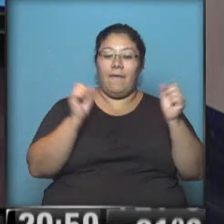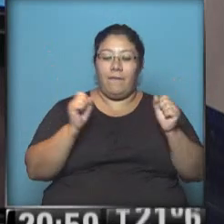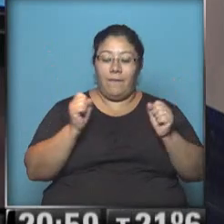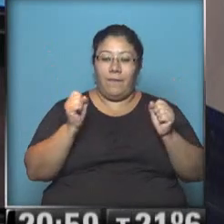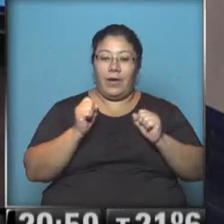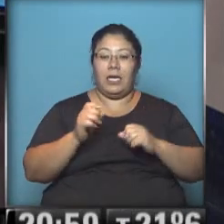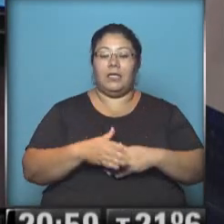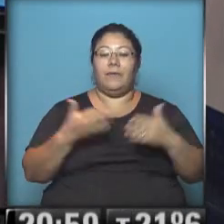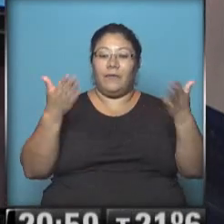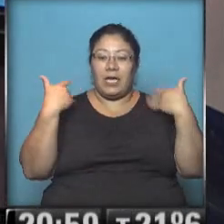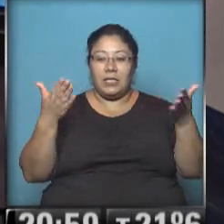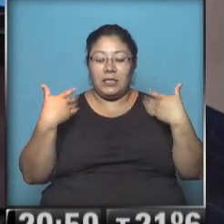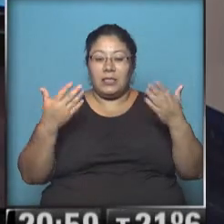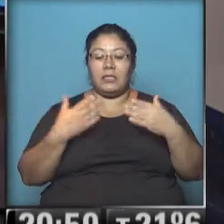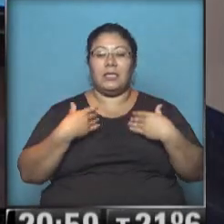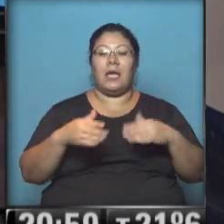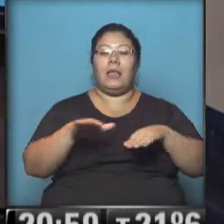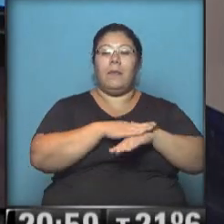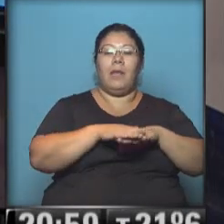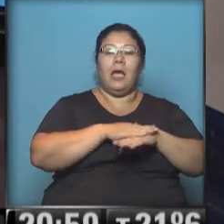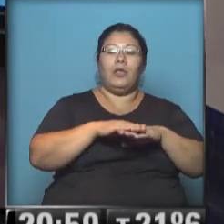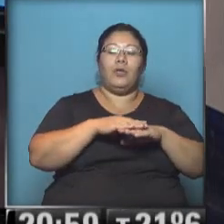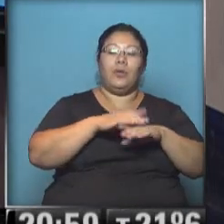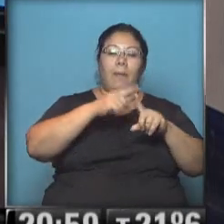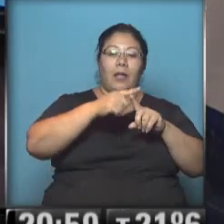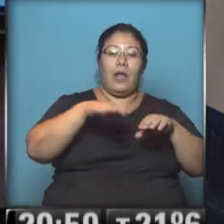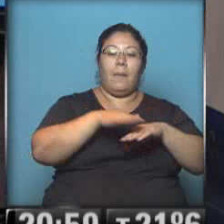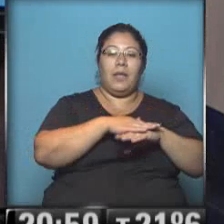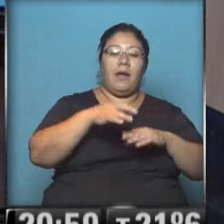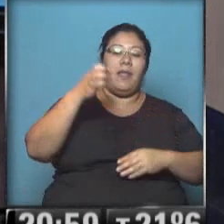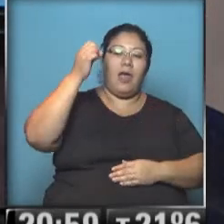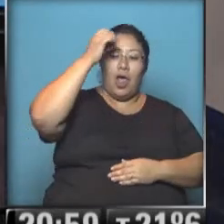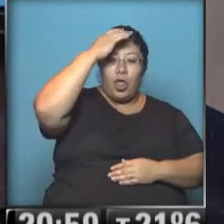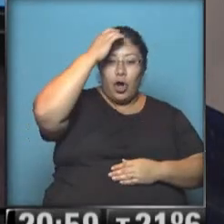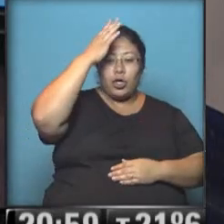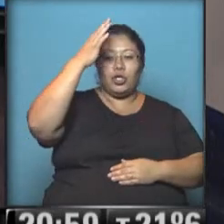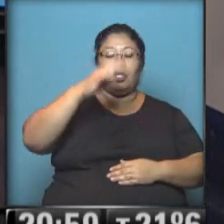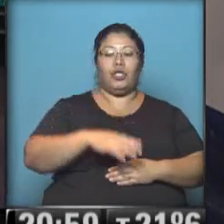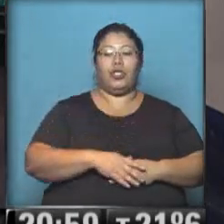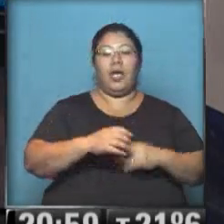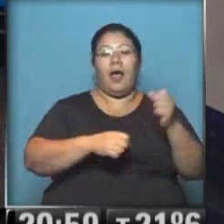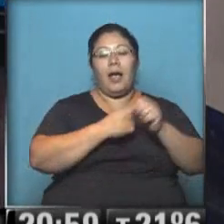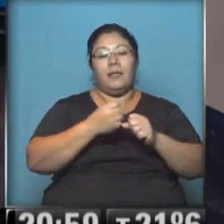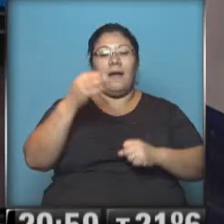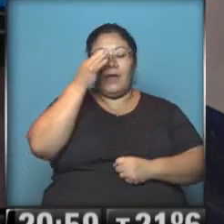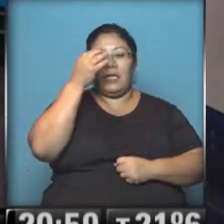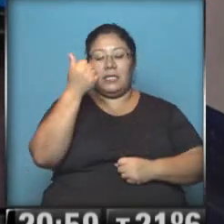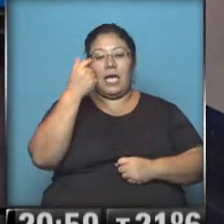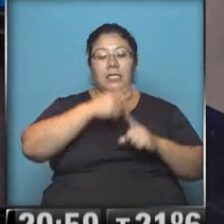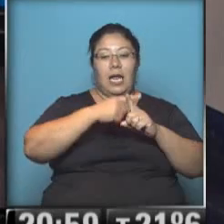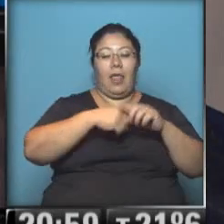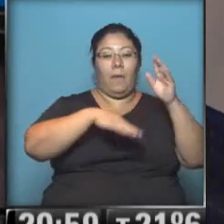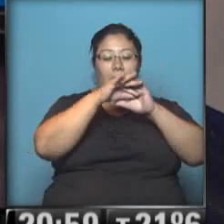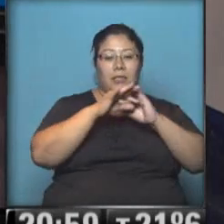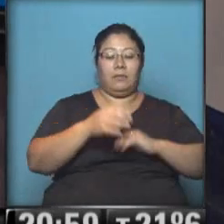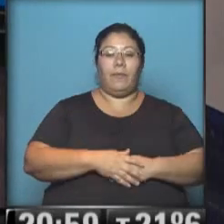grados y máximas que rondarán los 25 a 26 grados, con un buen tiempo allí también, muy poca nubosidad. En la zona central, una mañana fría,